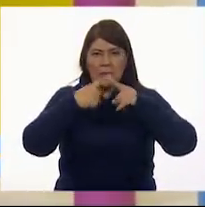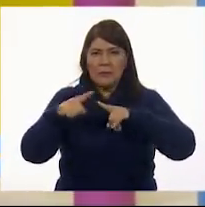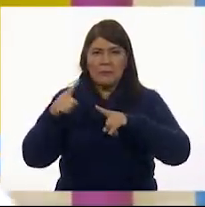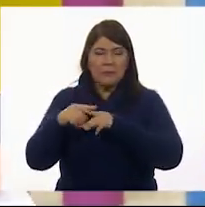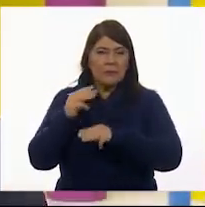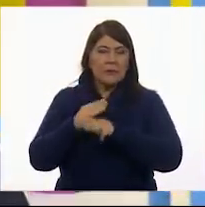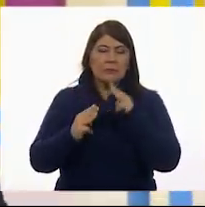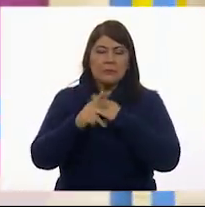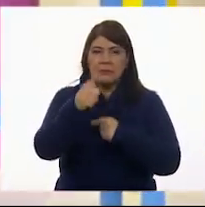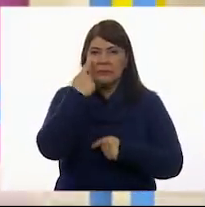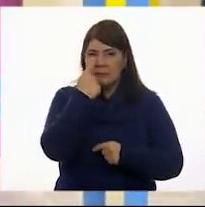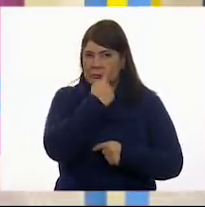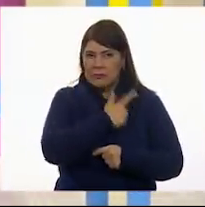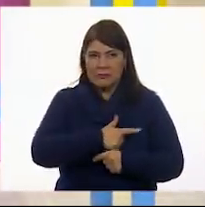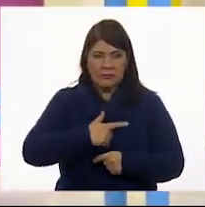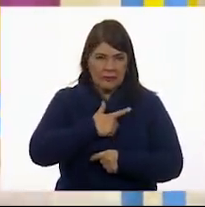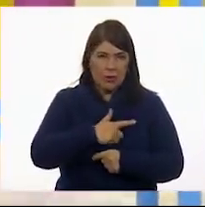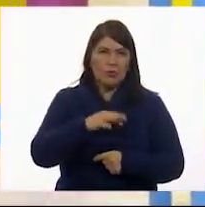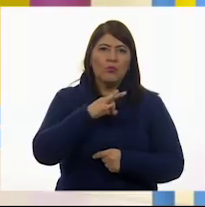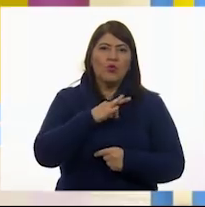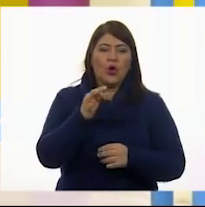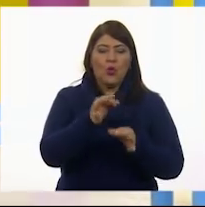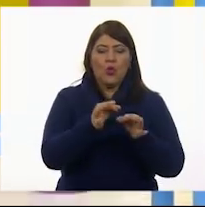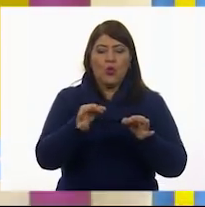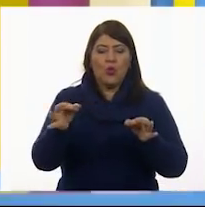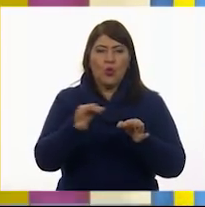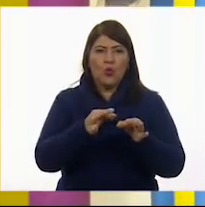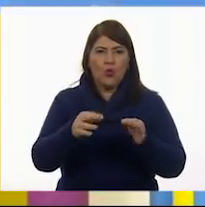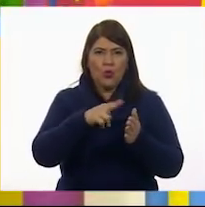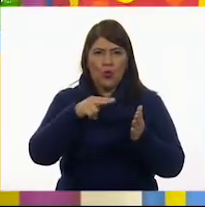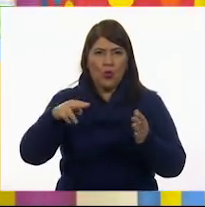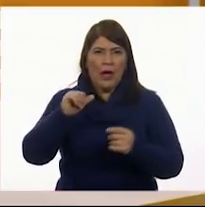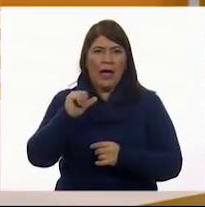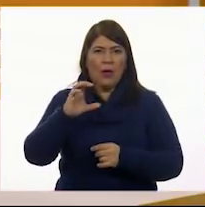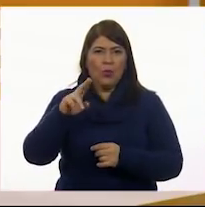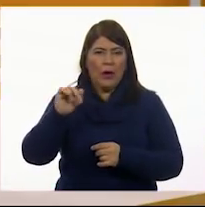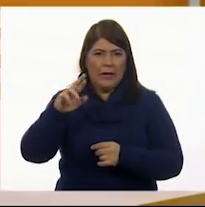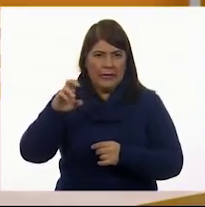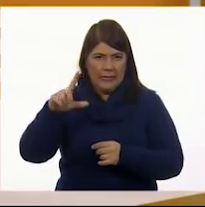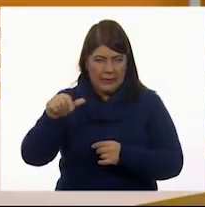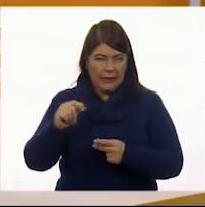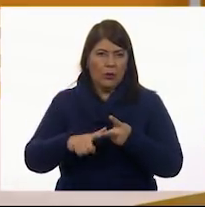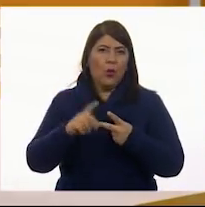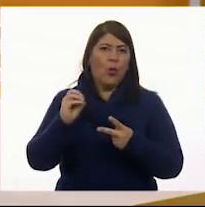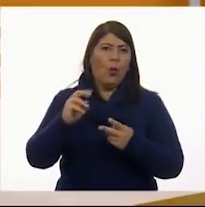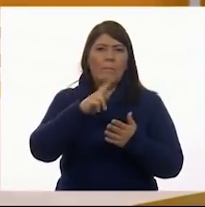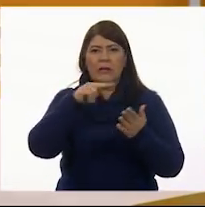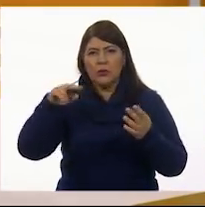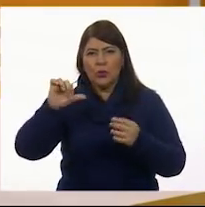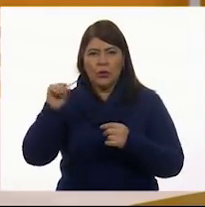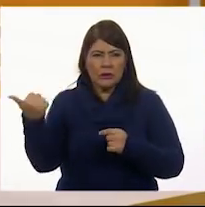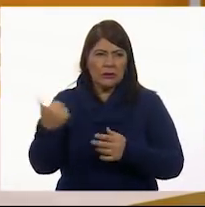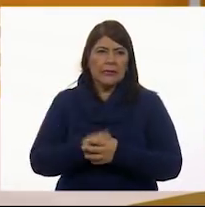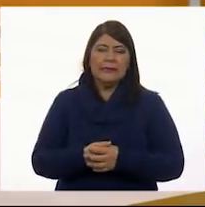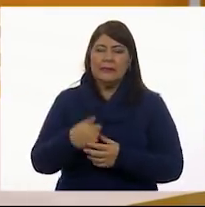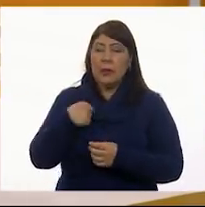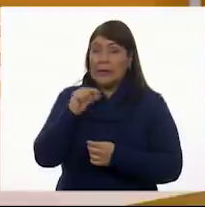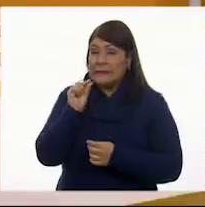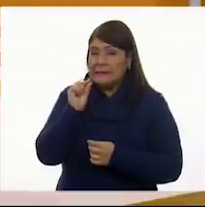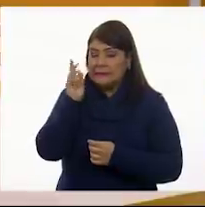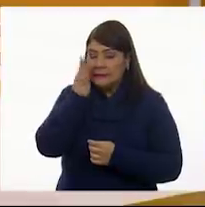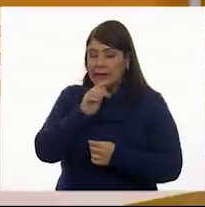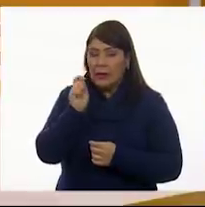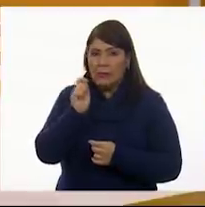gustará? ¿Será acaso con acuarela? ¿Será acaso con pintura? Ya estoy a punto de terminar mi